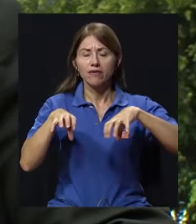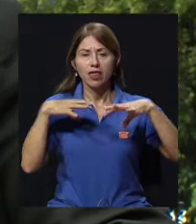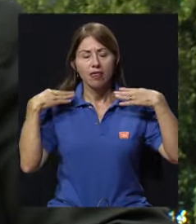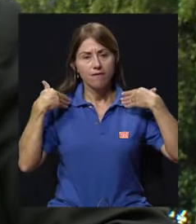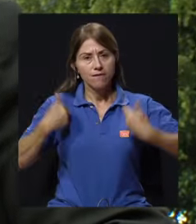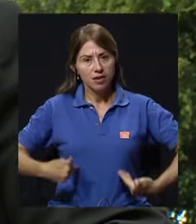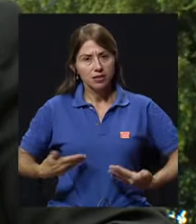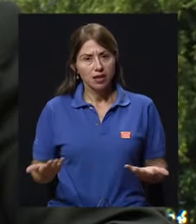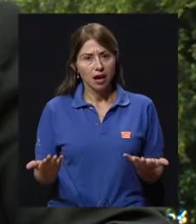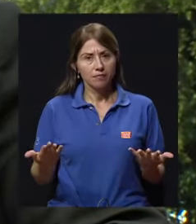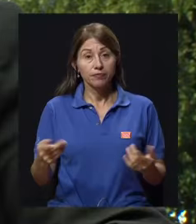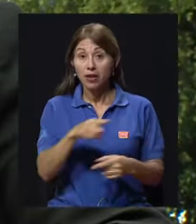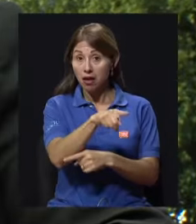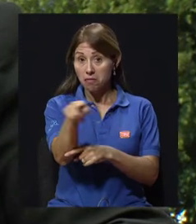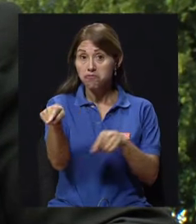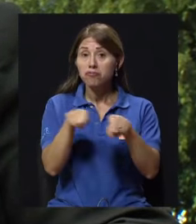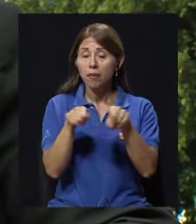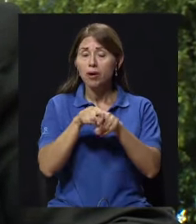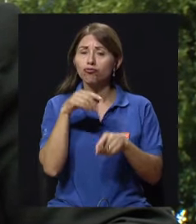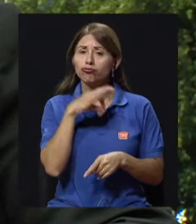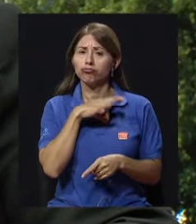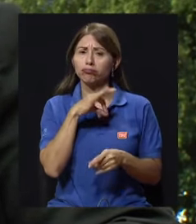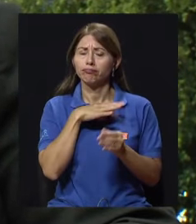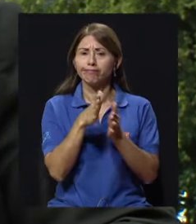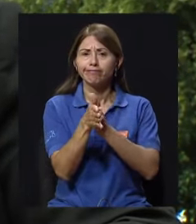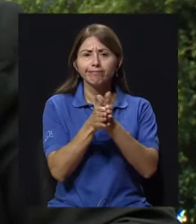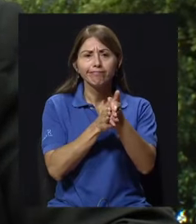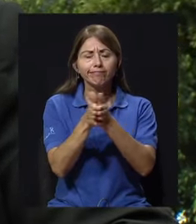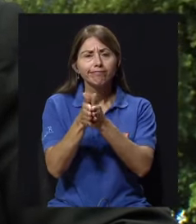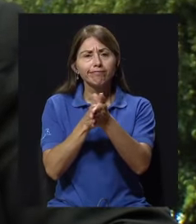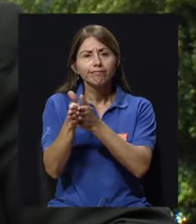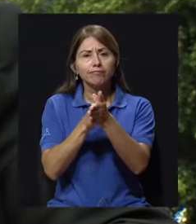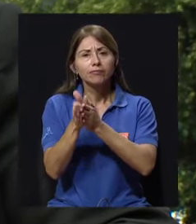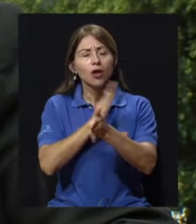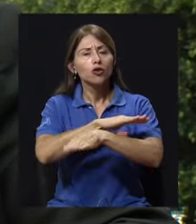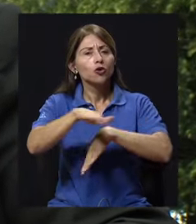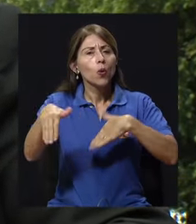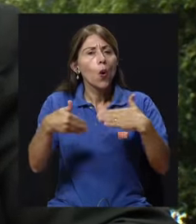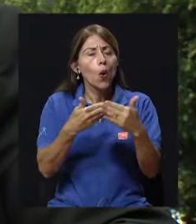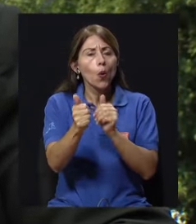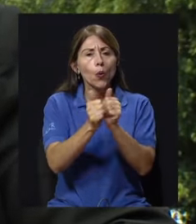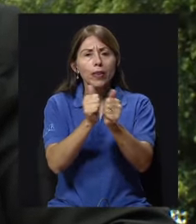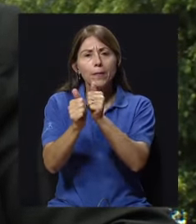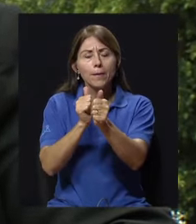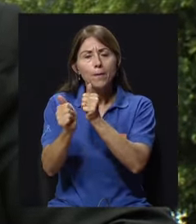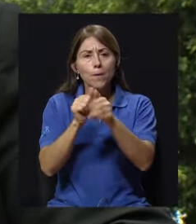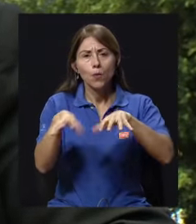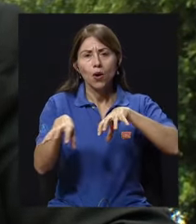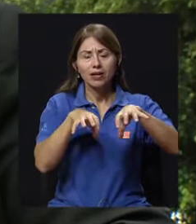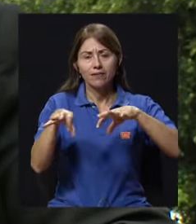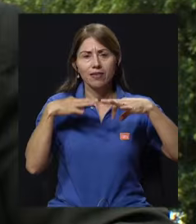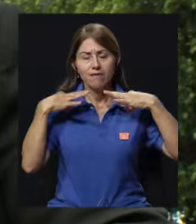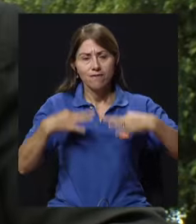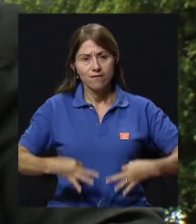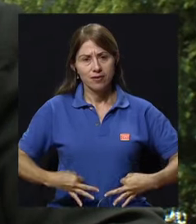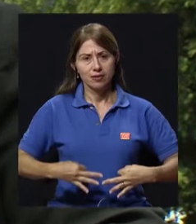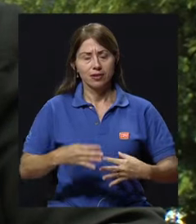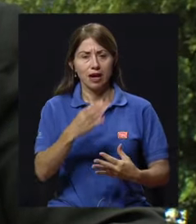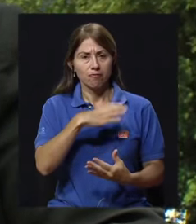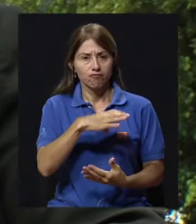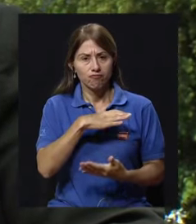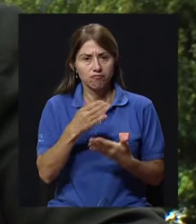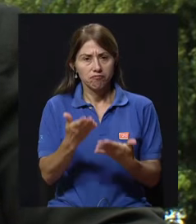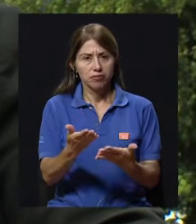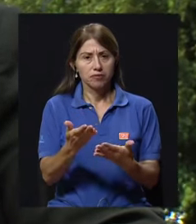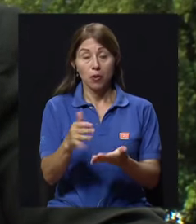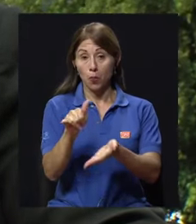pueden verse beneficiados y pueden aprovechar todo lo que el deporte y la actividad física les ofrece. Y es